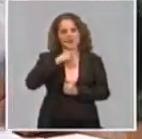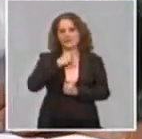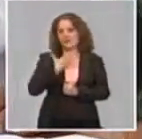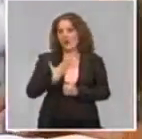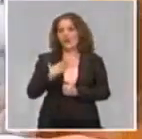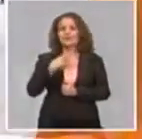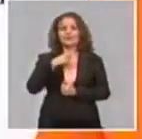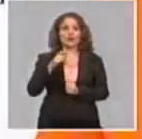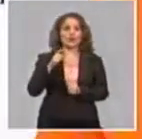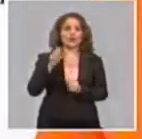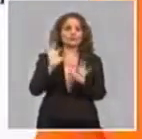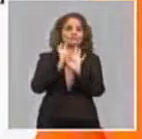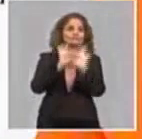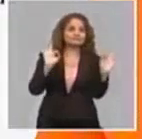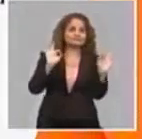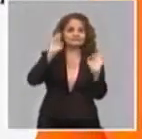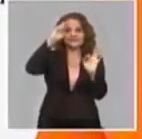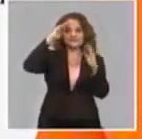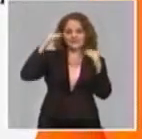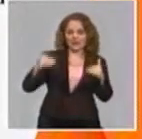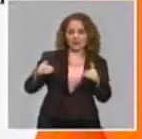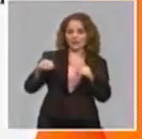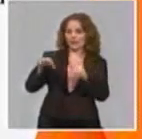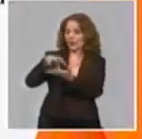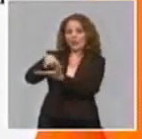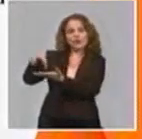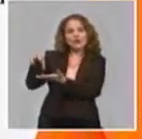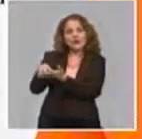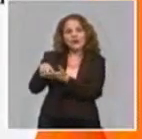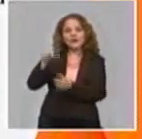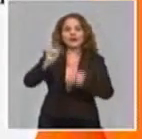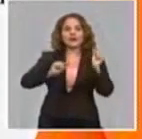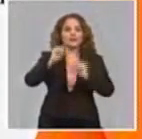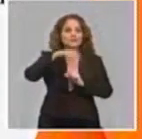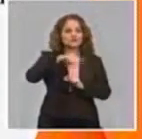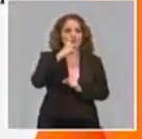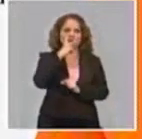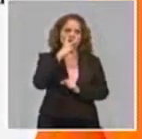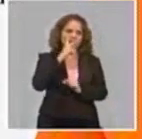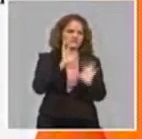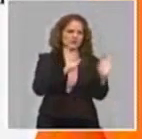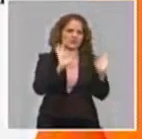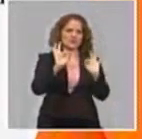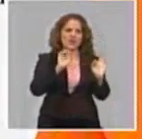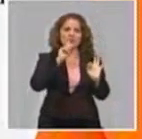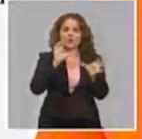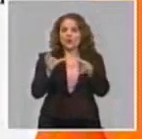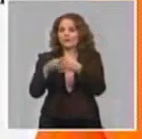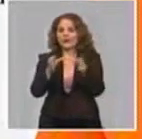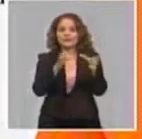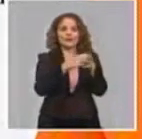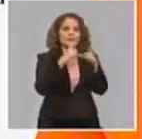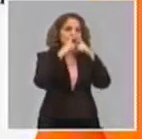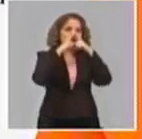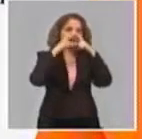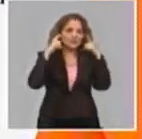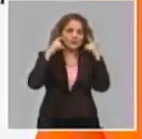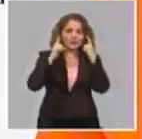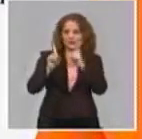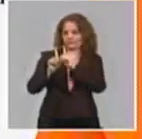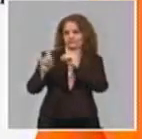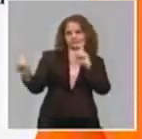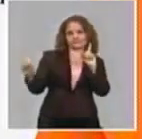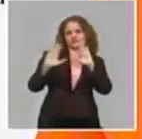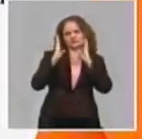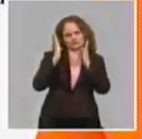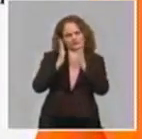higiene de las instalaciones, el control de los accesos, el uso de nasobuco, no aglomeraciones, distanciamiento físico, o sea, todo